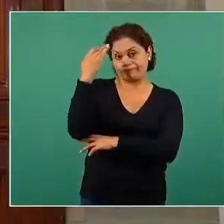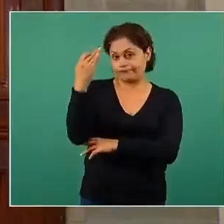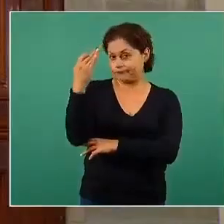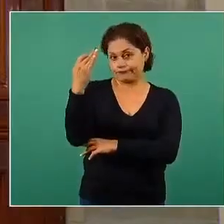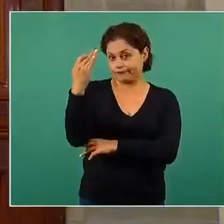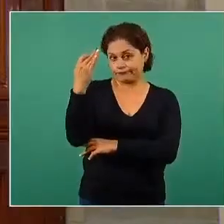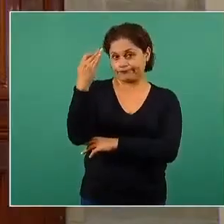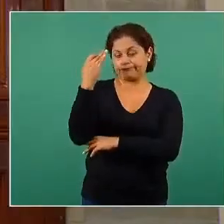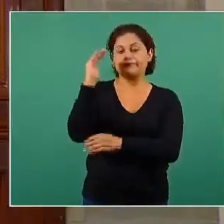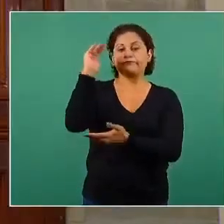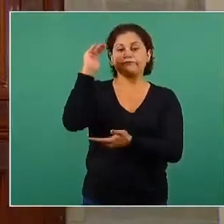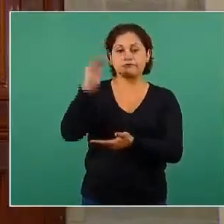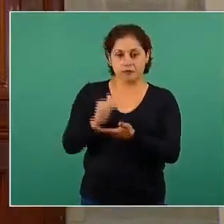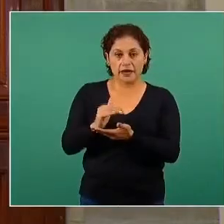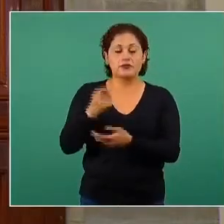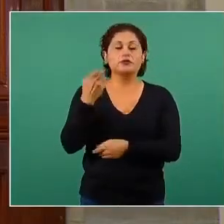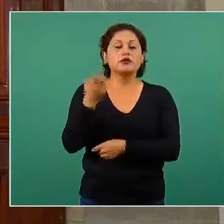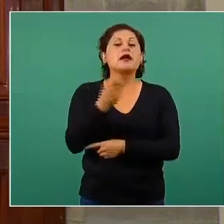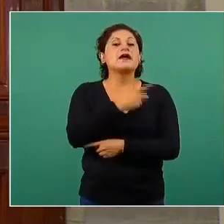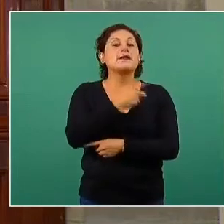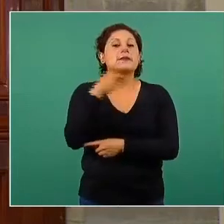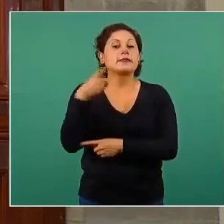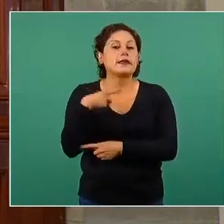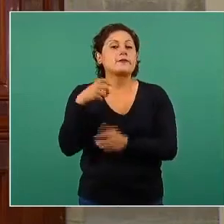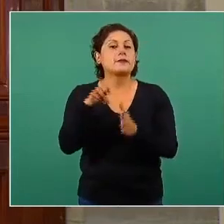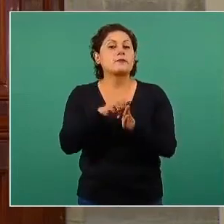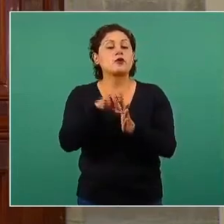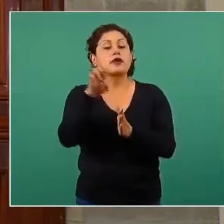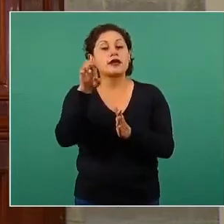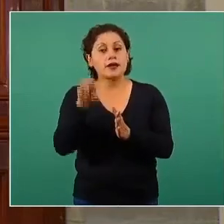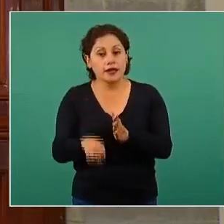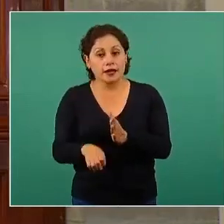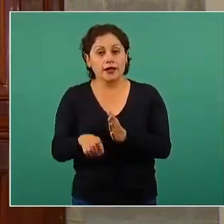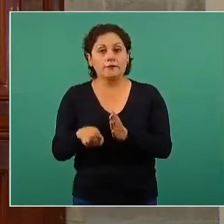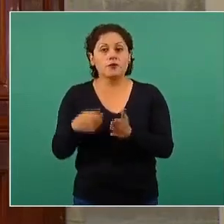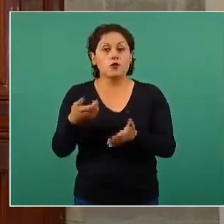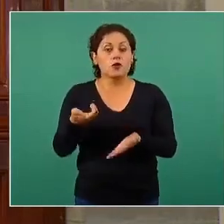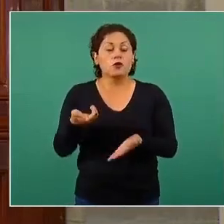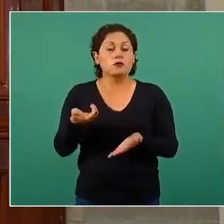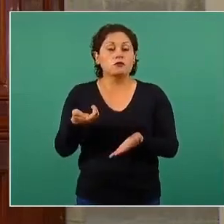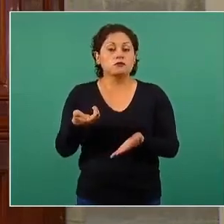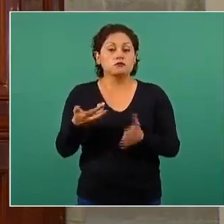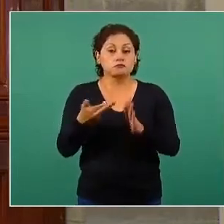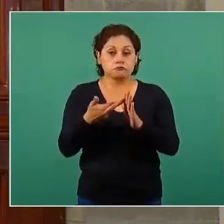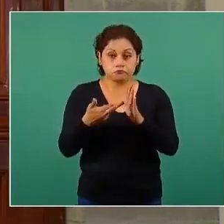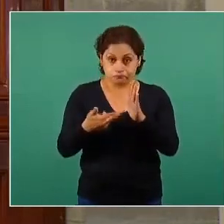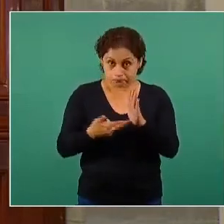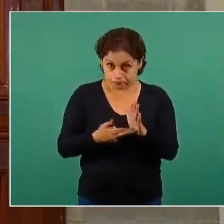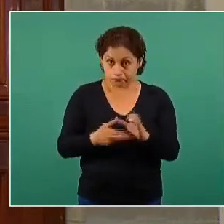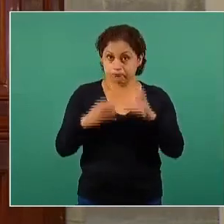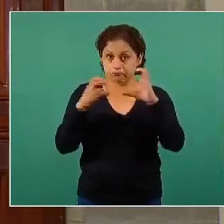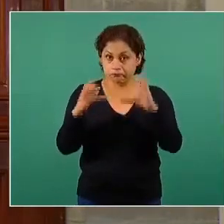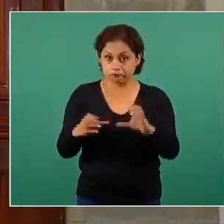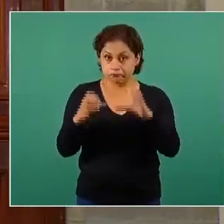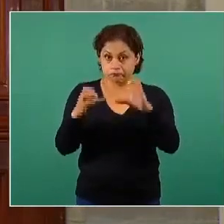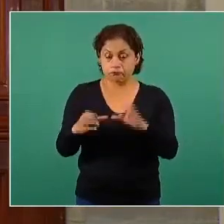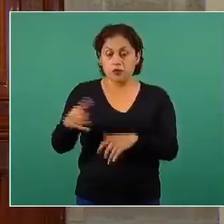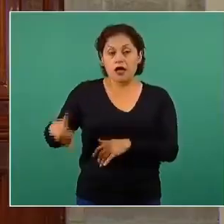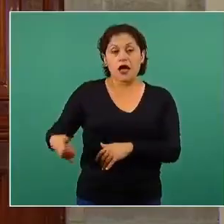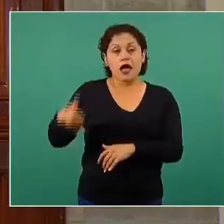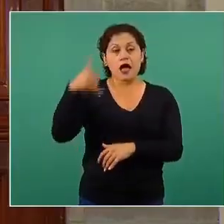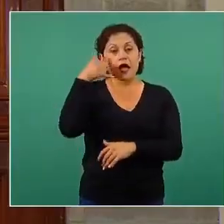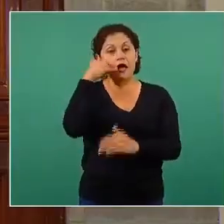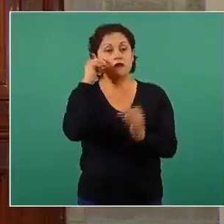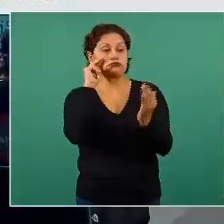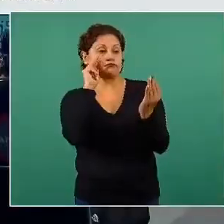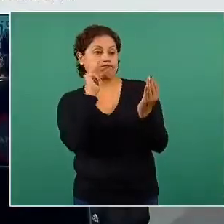establezcamos límites adecuados para que nuestros hijos usen los dispositivos electrónicos, de